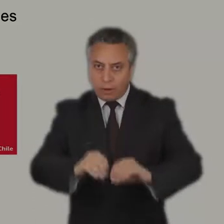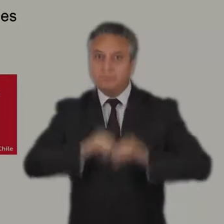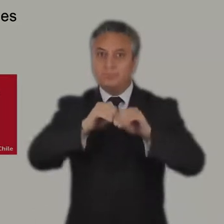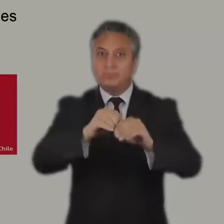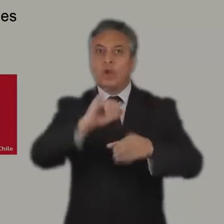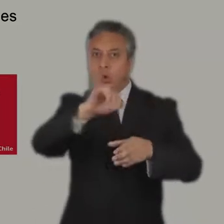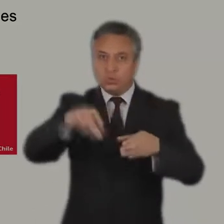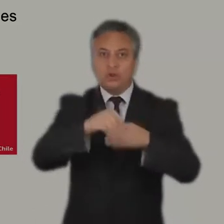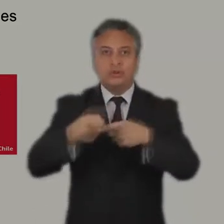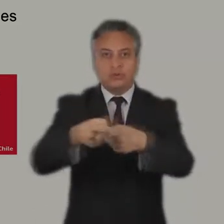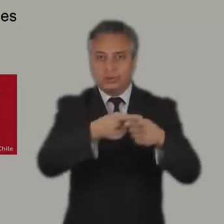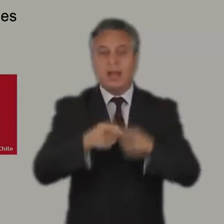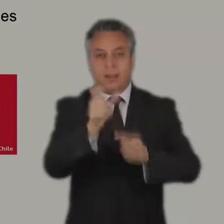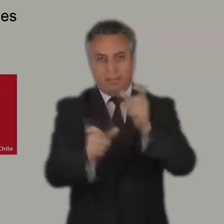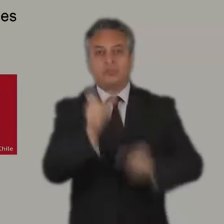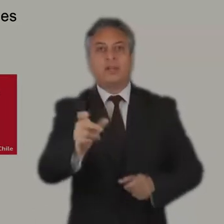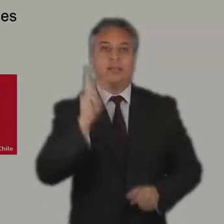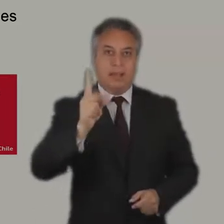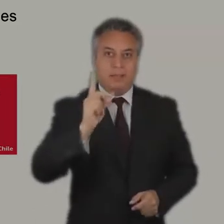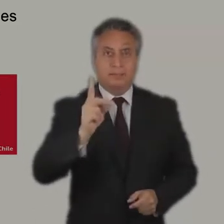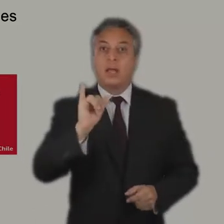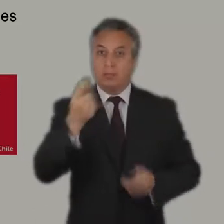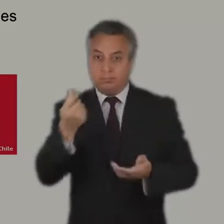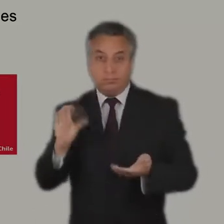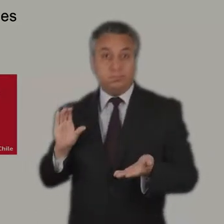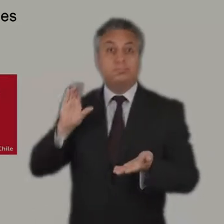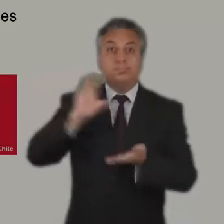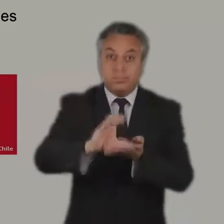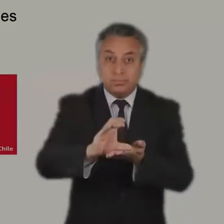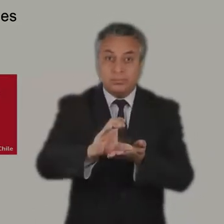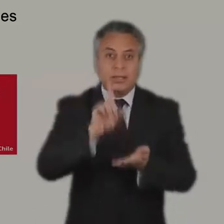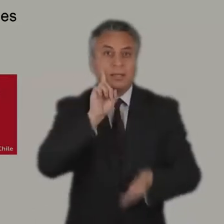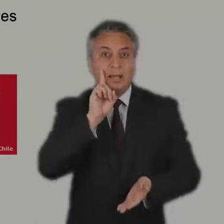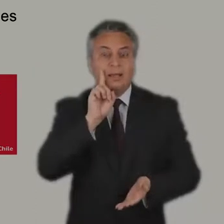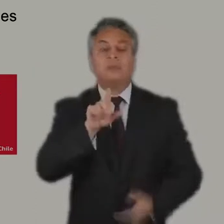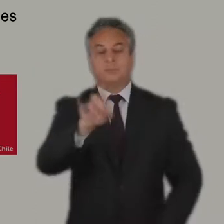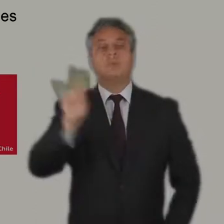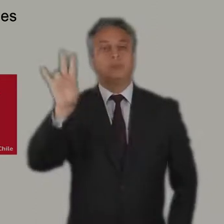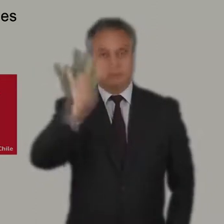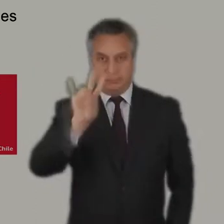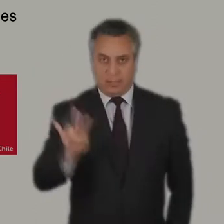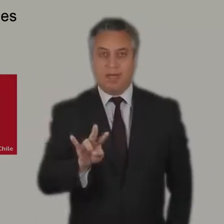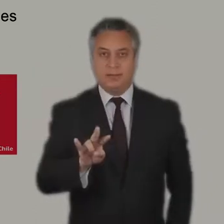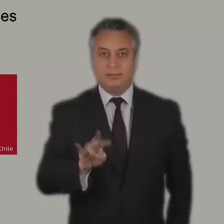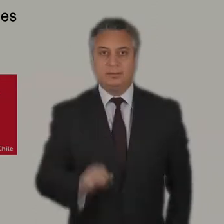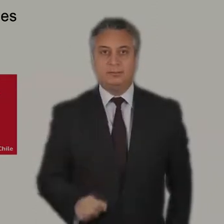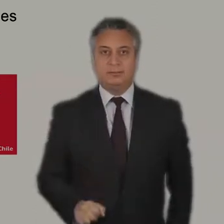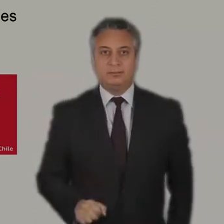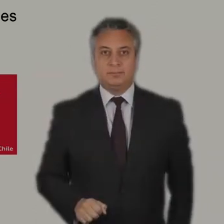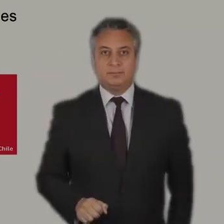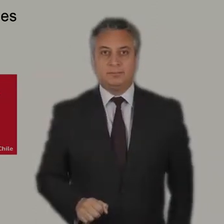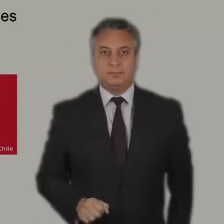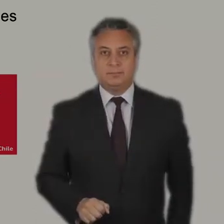proyecto aporta la inclusión social de personas con discapacidad y es financiado por el Servicio Nacional de la Discapacidad,